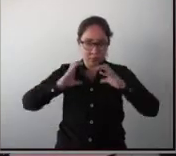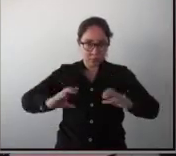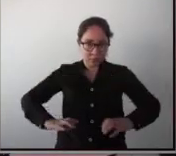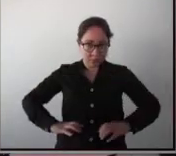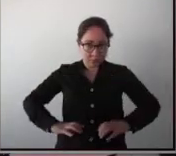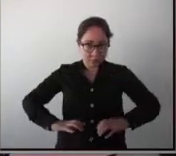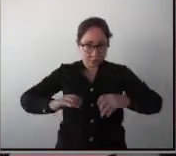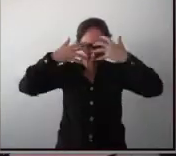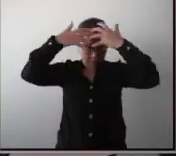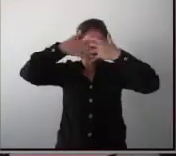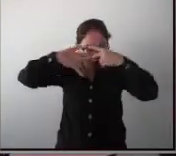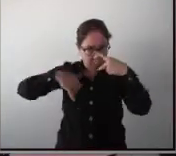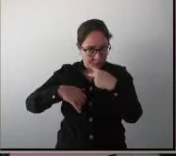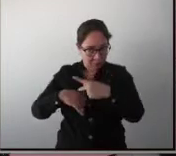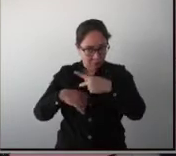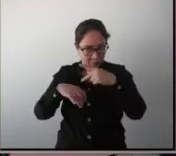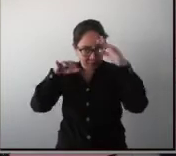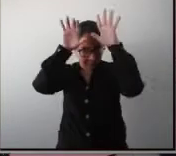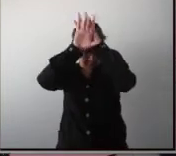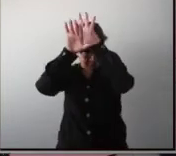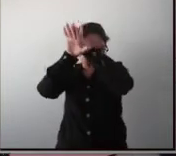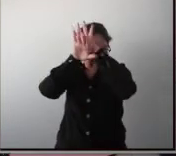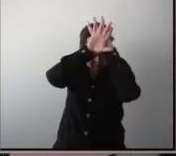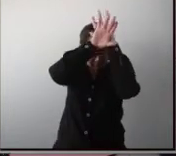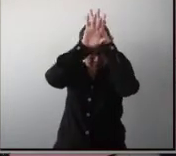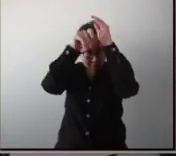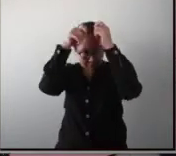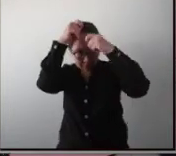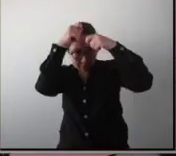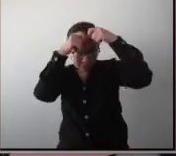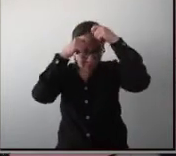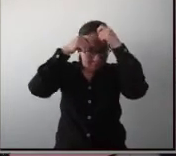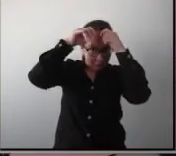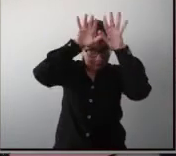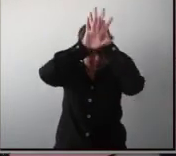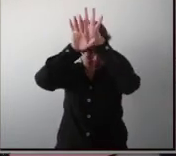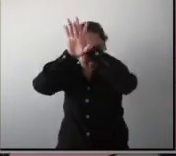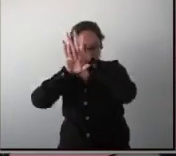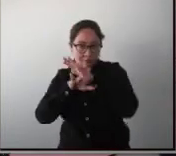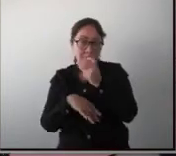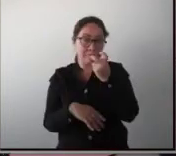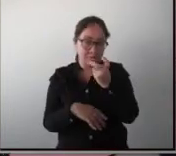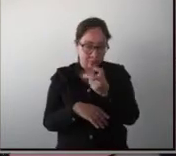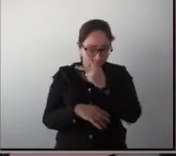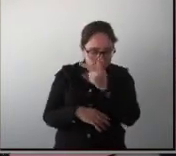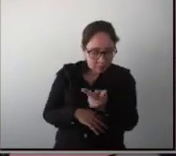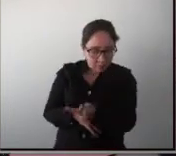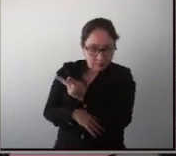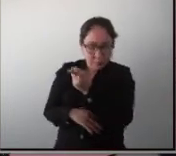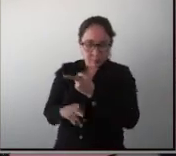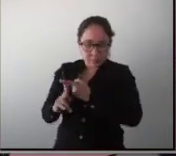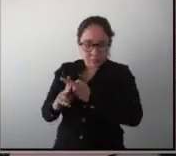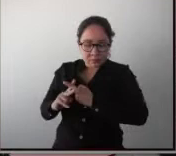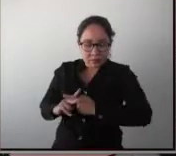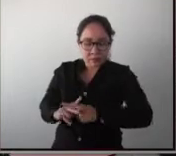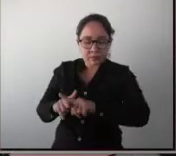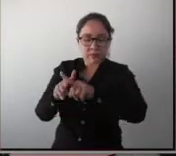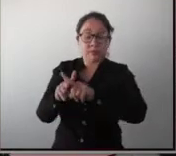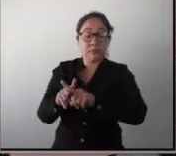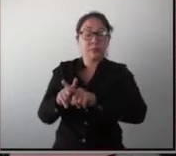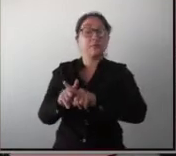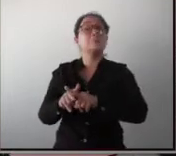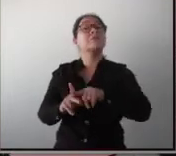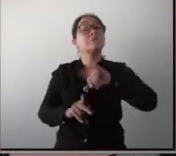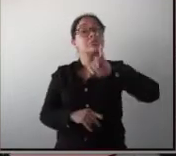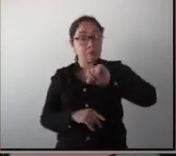plasticidad cerebral? Esa la pregunta. Y eso fue lo que empezamos a hacer. Y la respuesta ahorita es sí. Ha dado